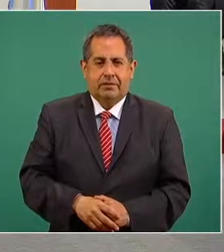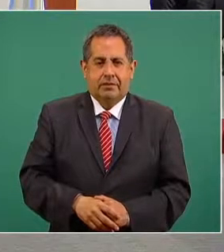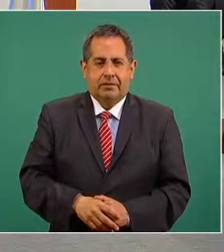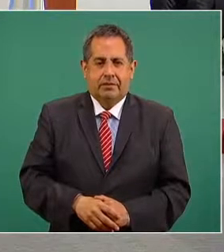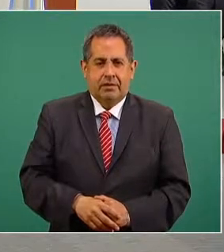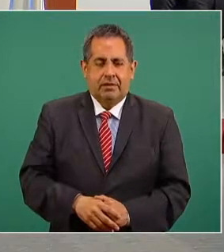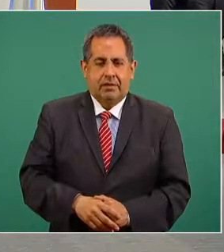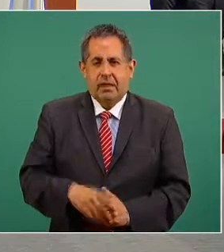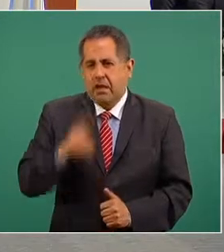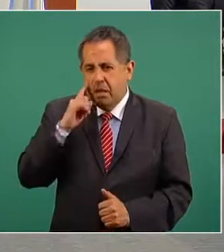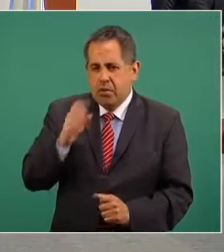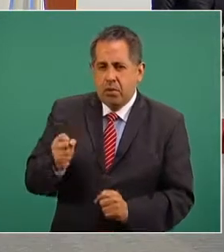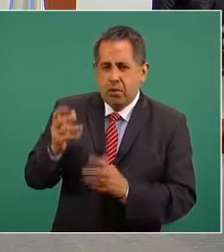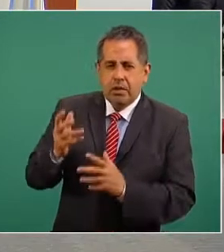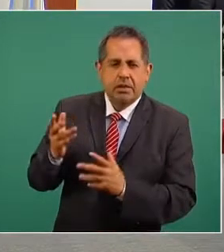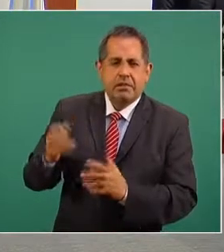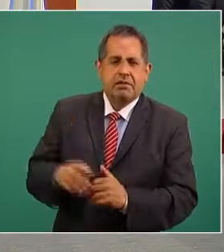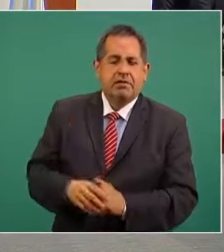más cómo vamos